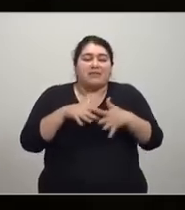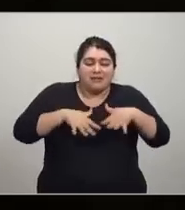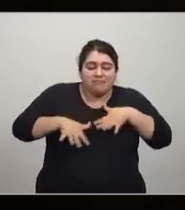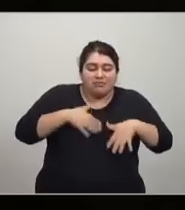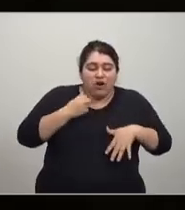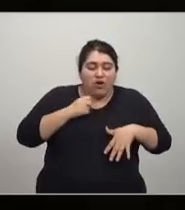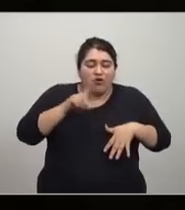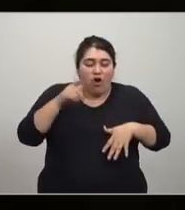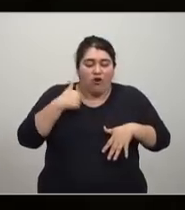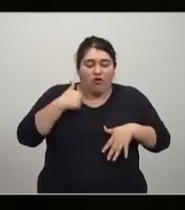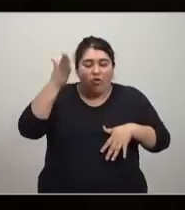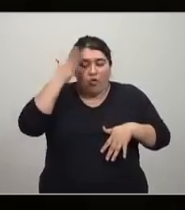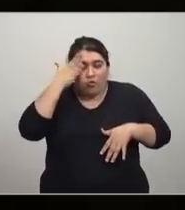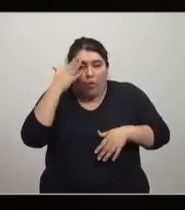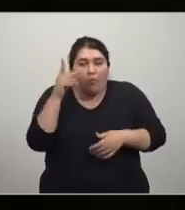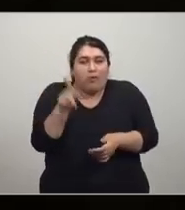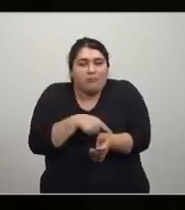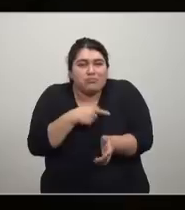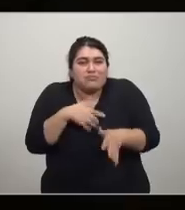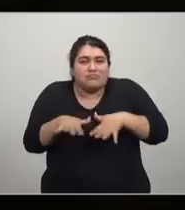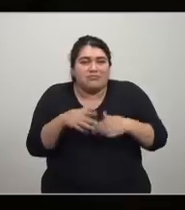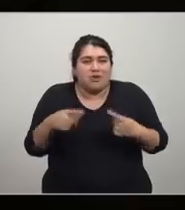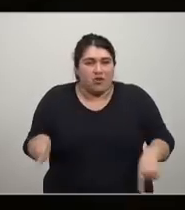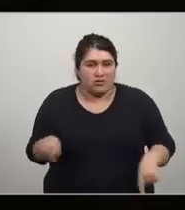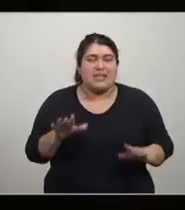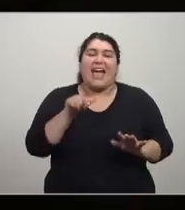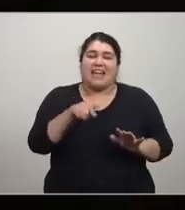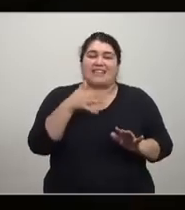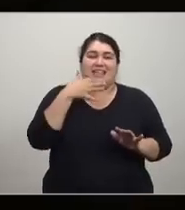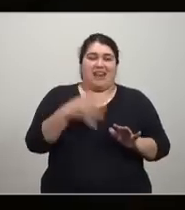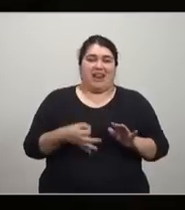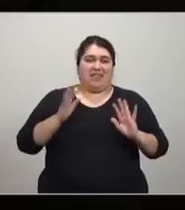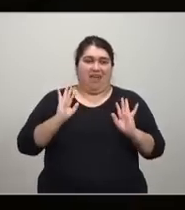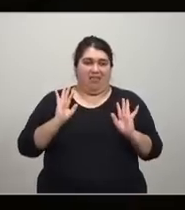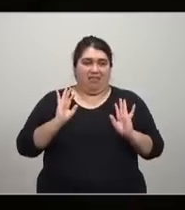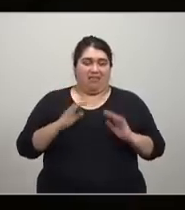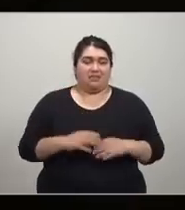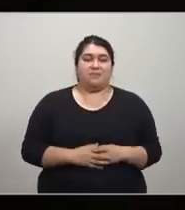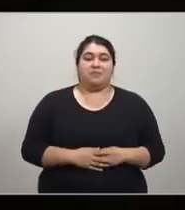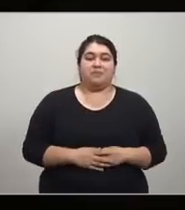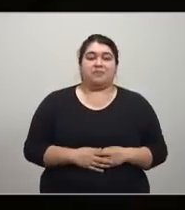independientemente del salario es una oferta fija. Esa es la realidad. Pero